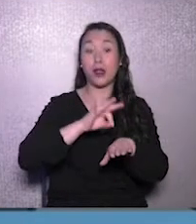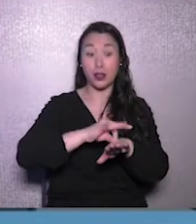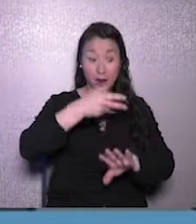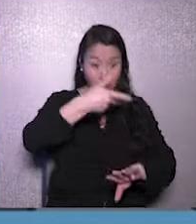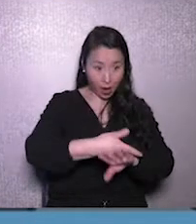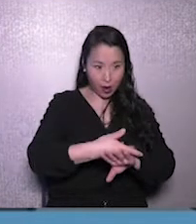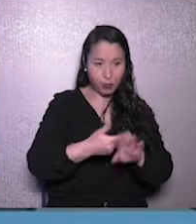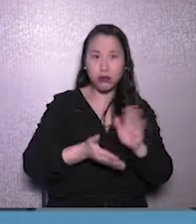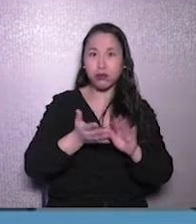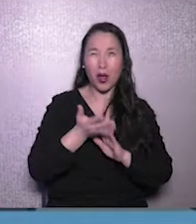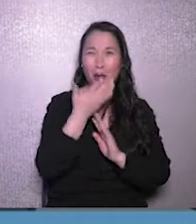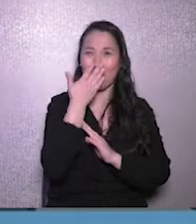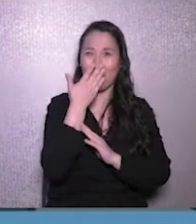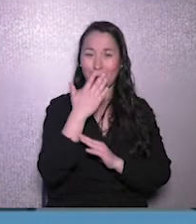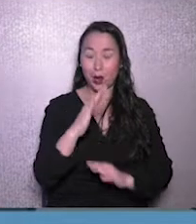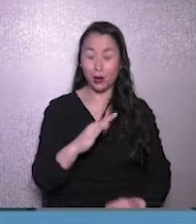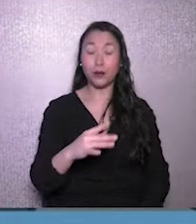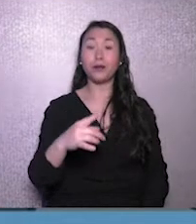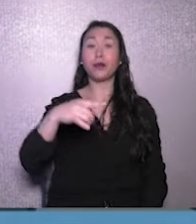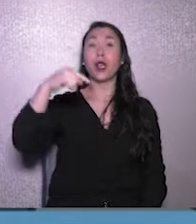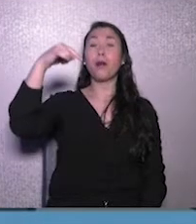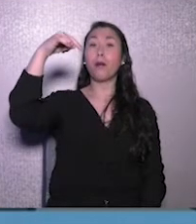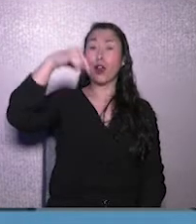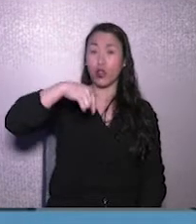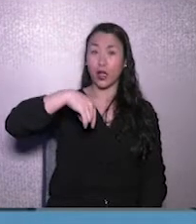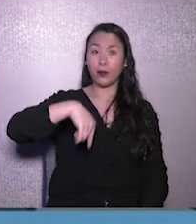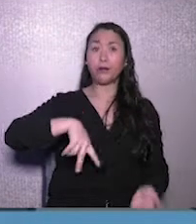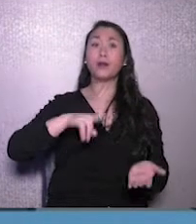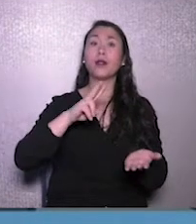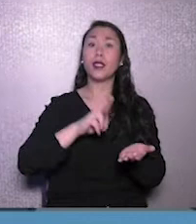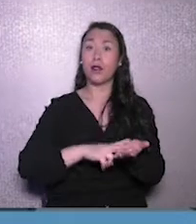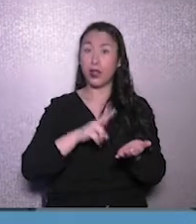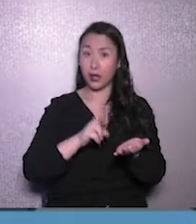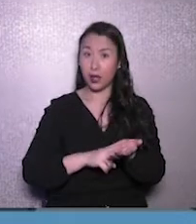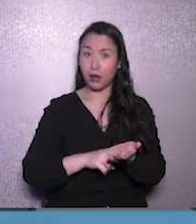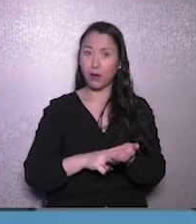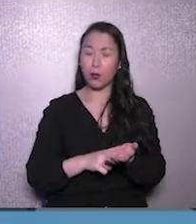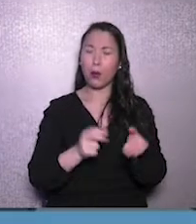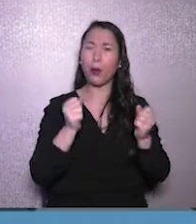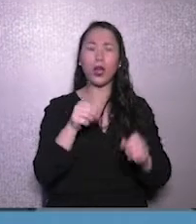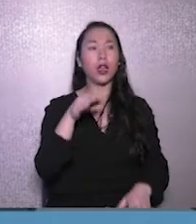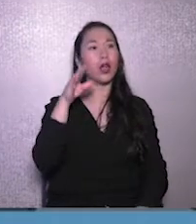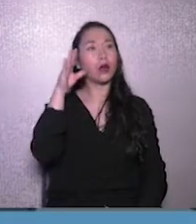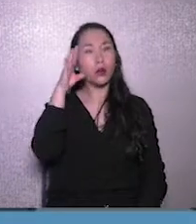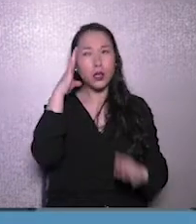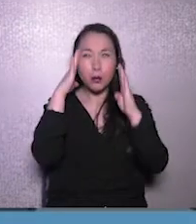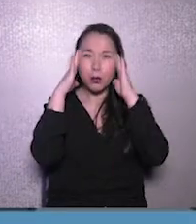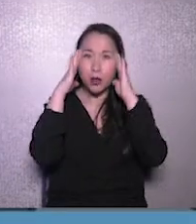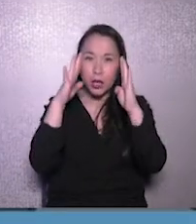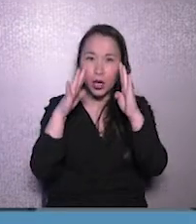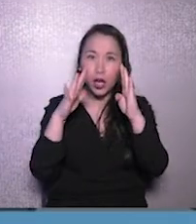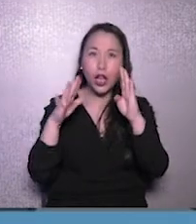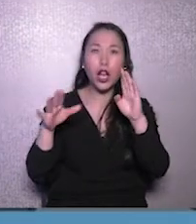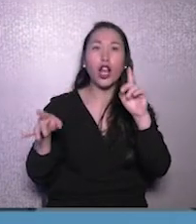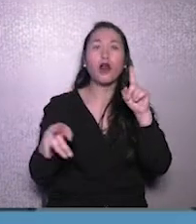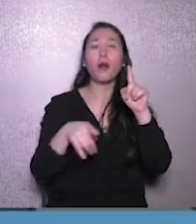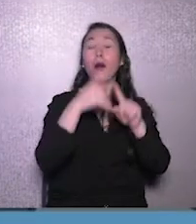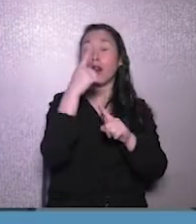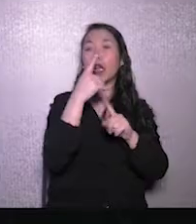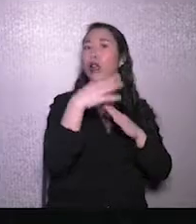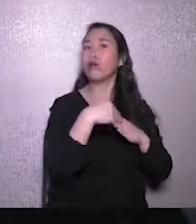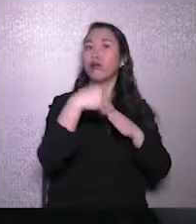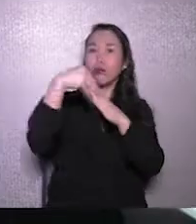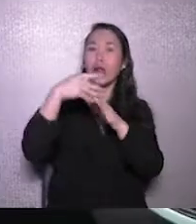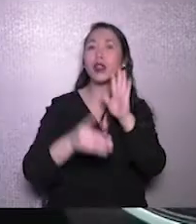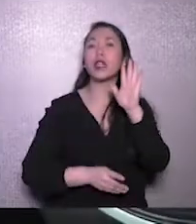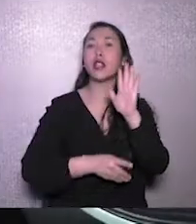día. Para hoy, de verdad, vamos a tener la posibilidad de escuchar a los primeros del mundo que están desarrollando esto,